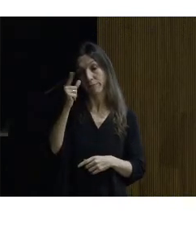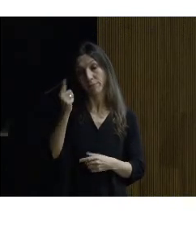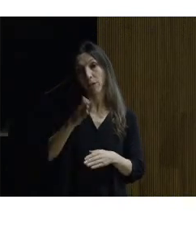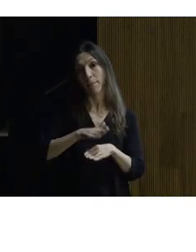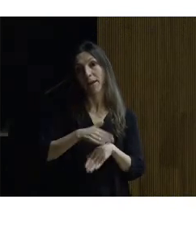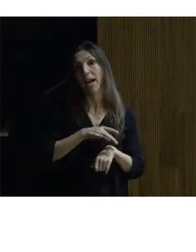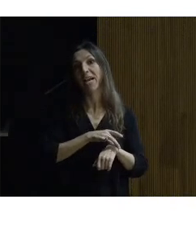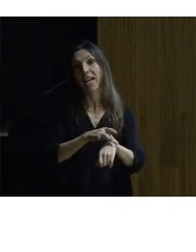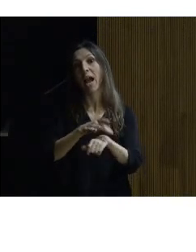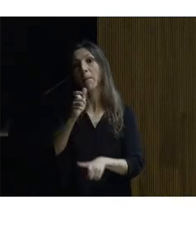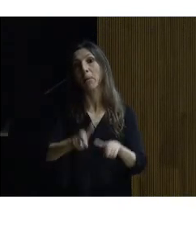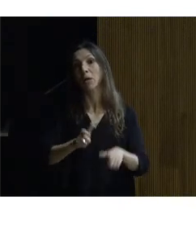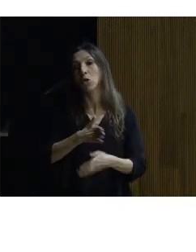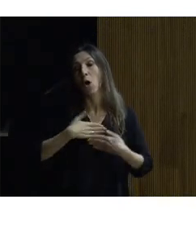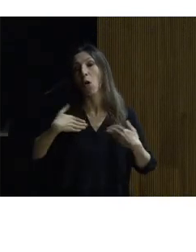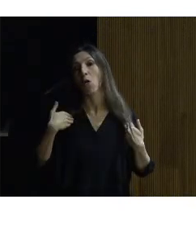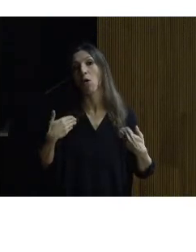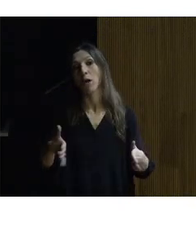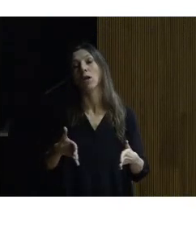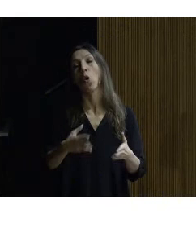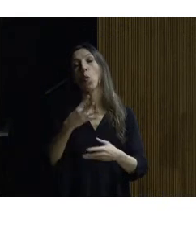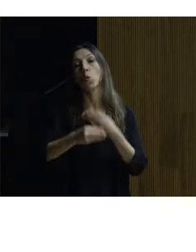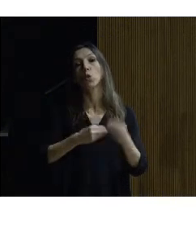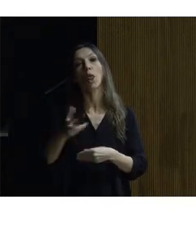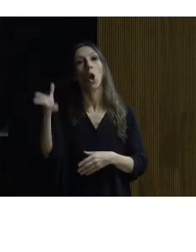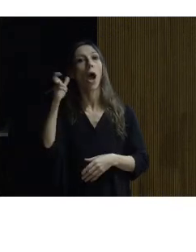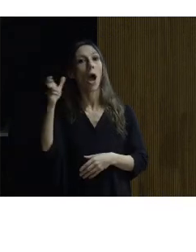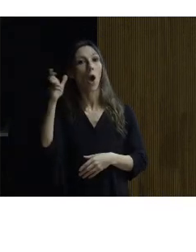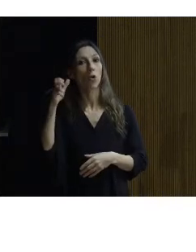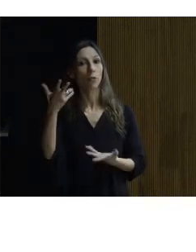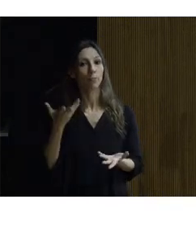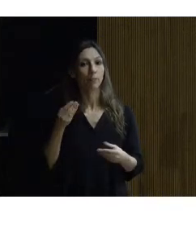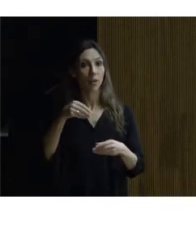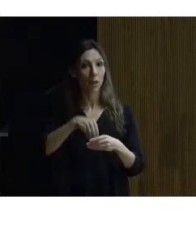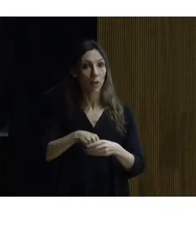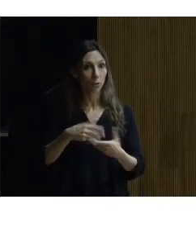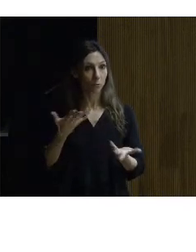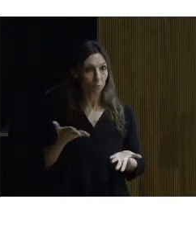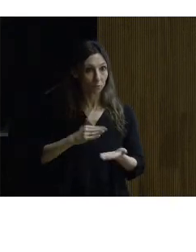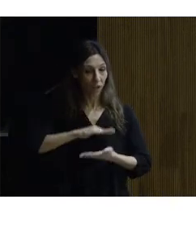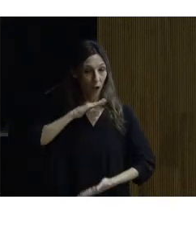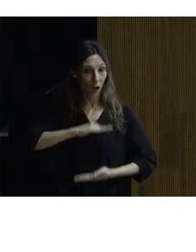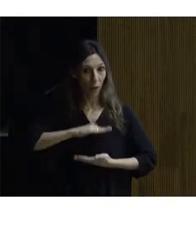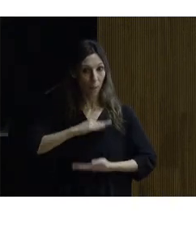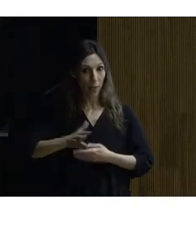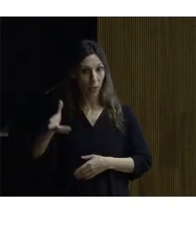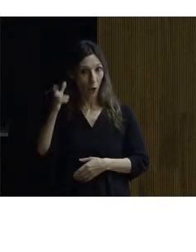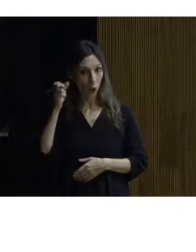persona utilizando el audio dentro de la diferente capacidad auditiva